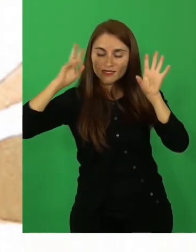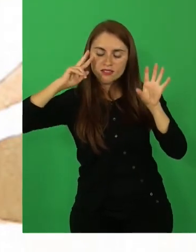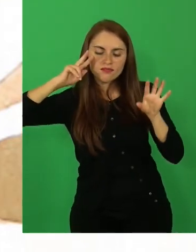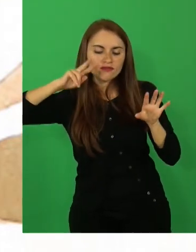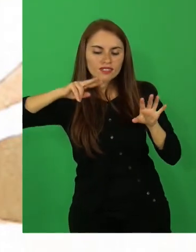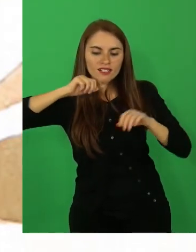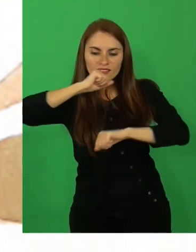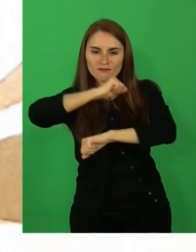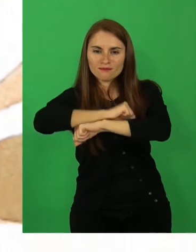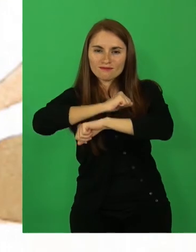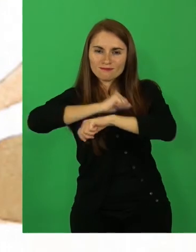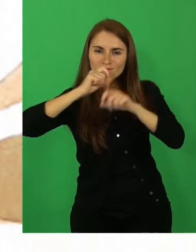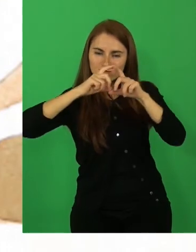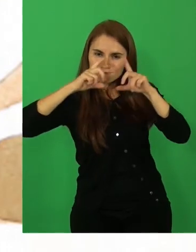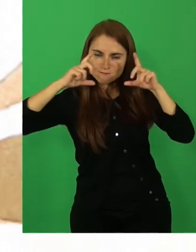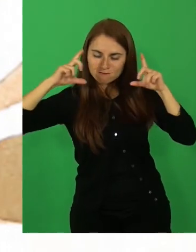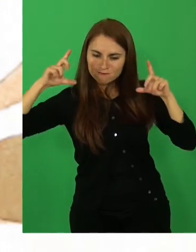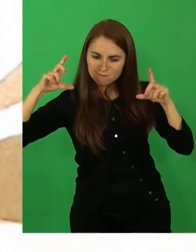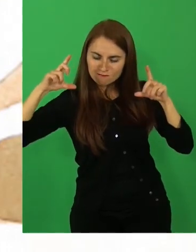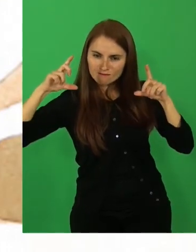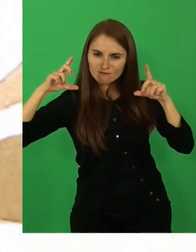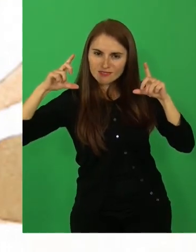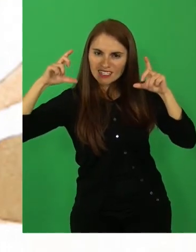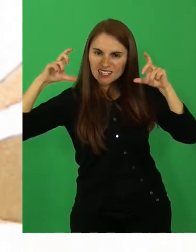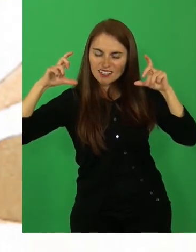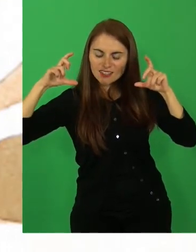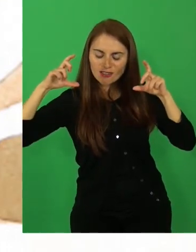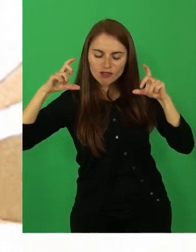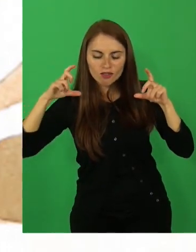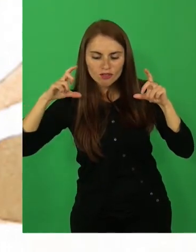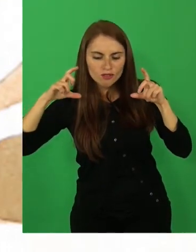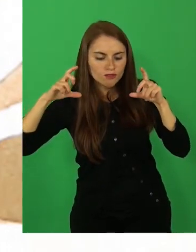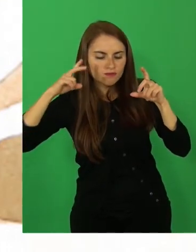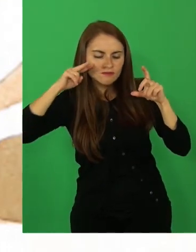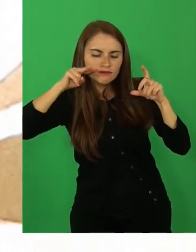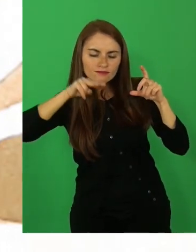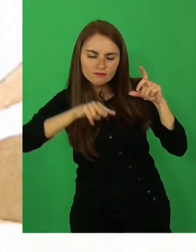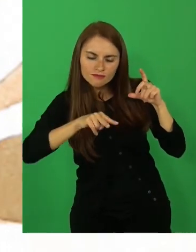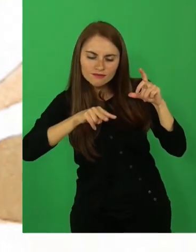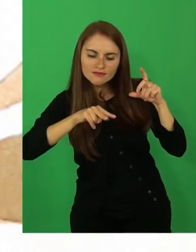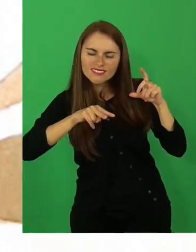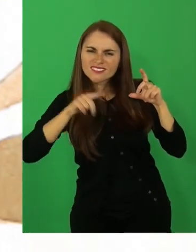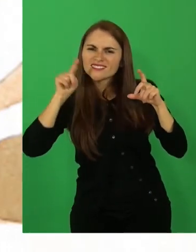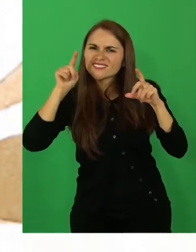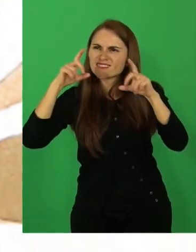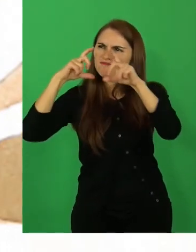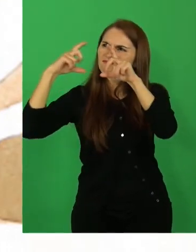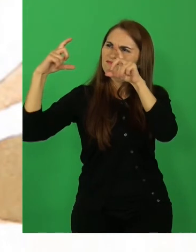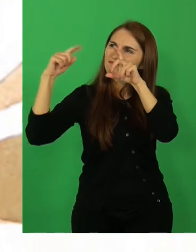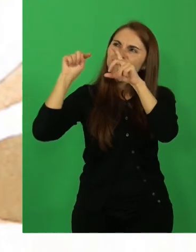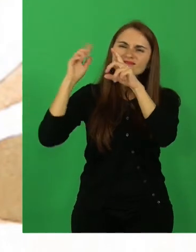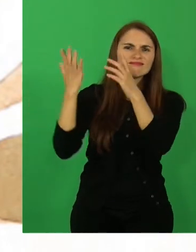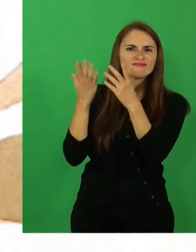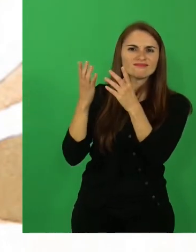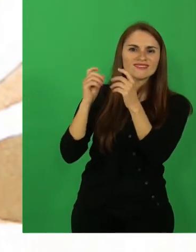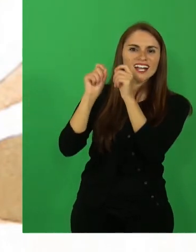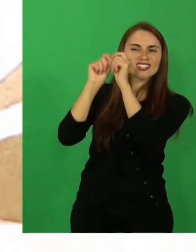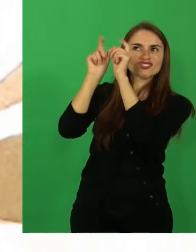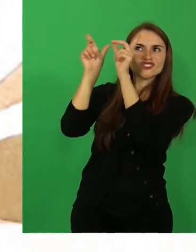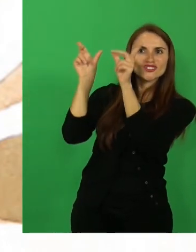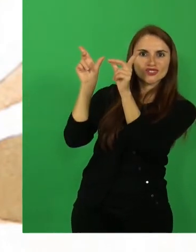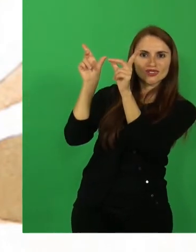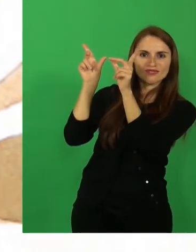un ventanillo redondo y era el sol. Es decir, ese